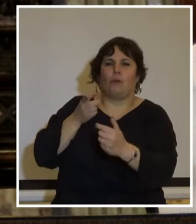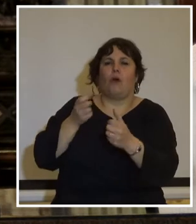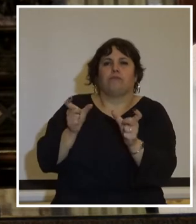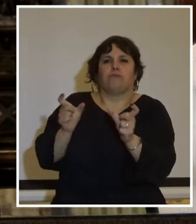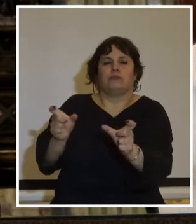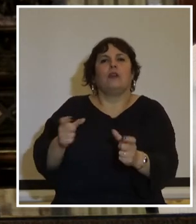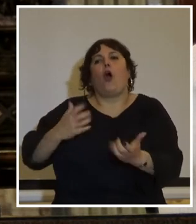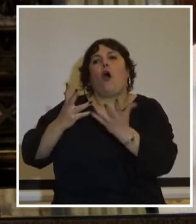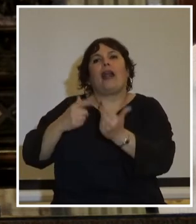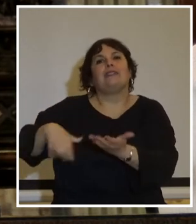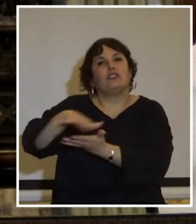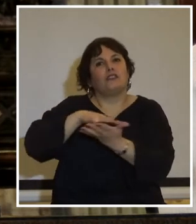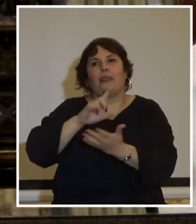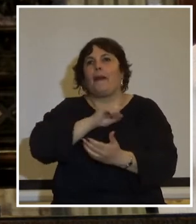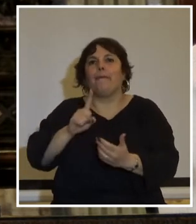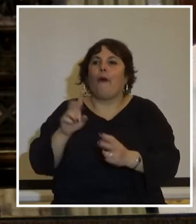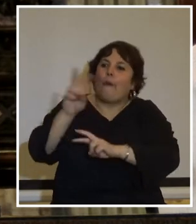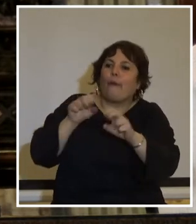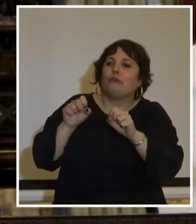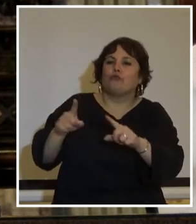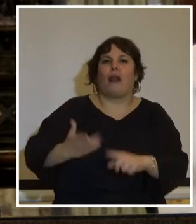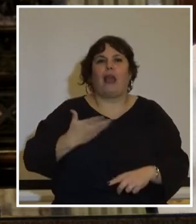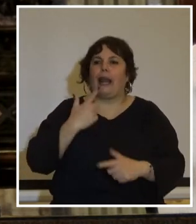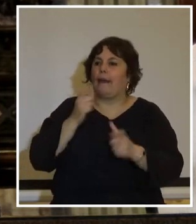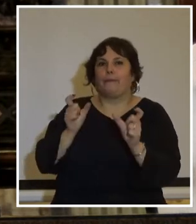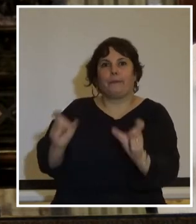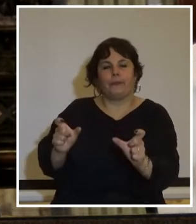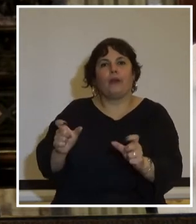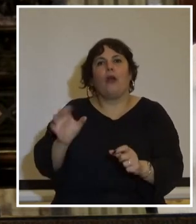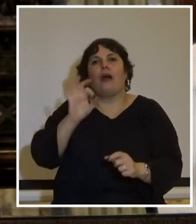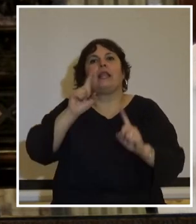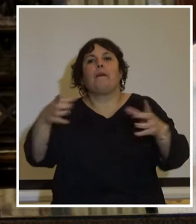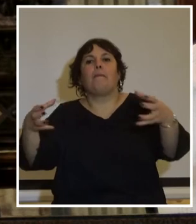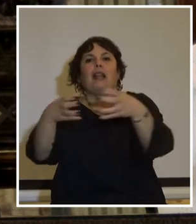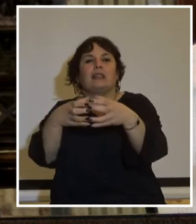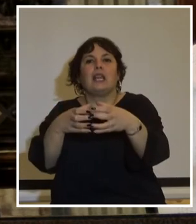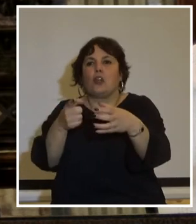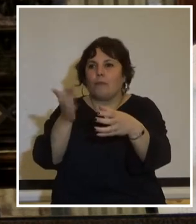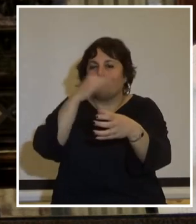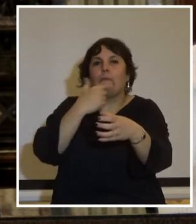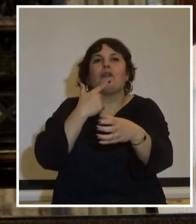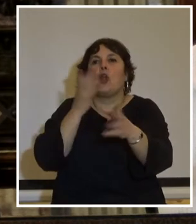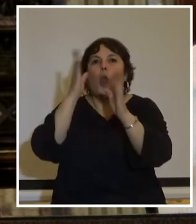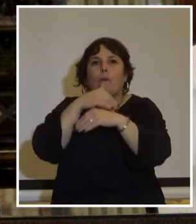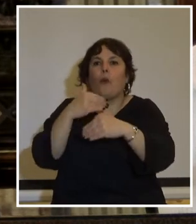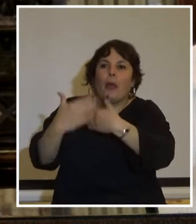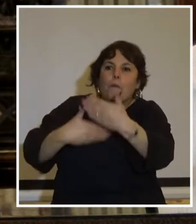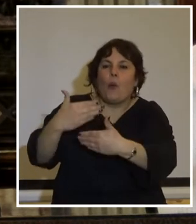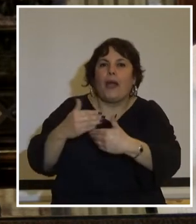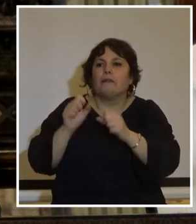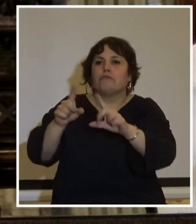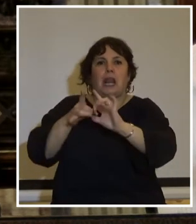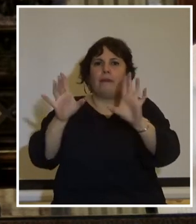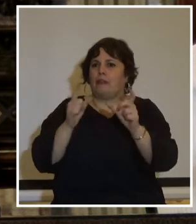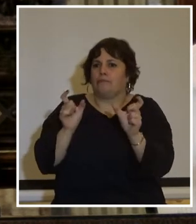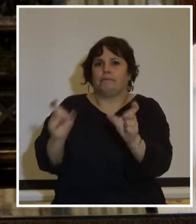organizaciones sociales no afirmen sus reclamos busca que los partidos no puedan operar desde la plena